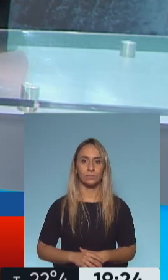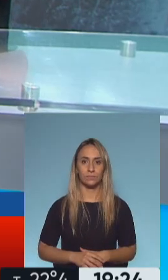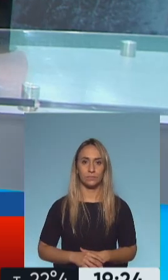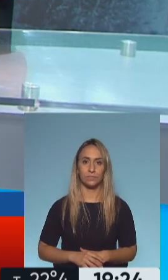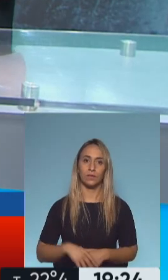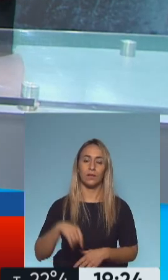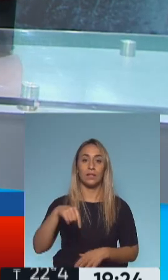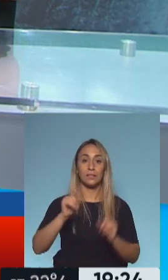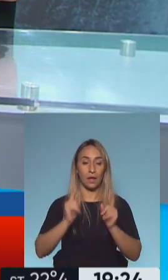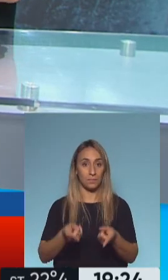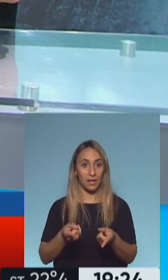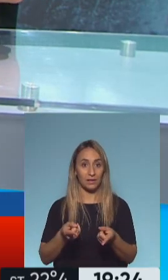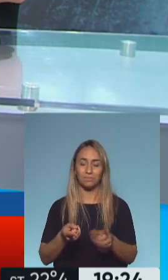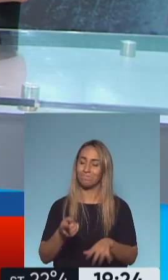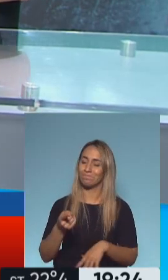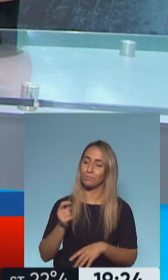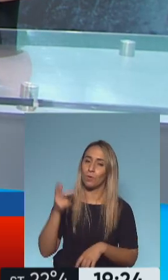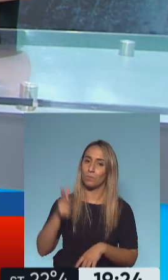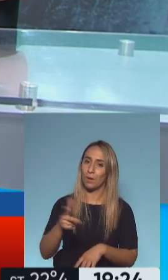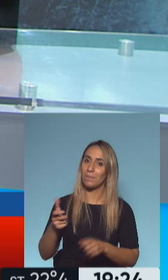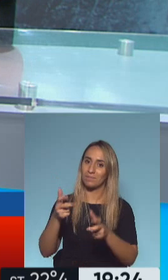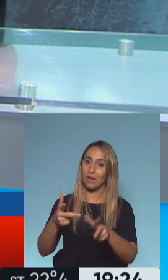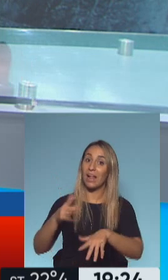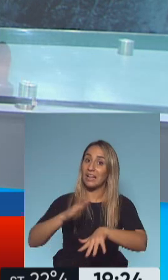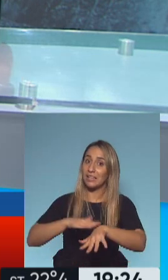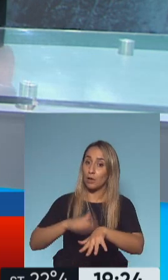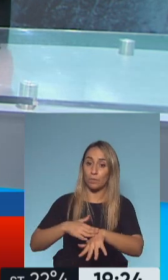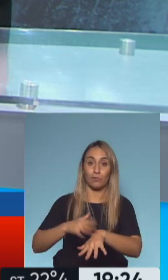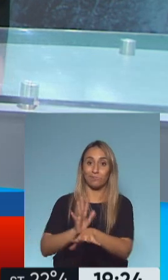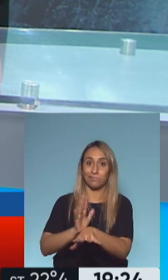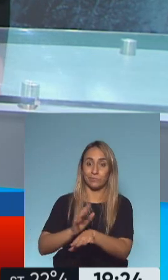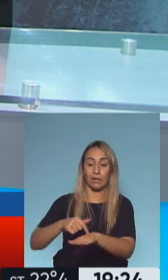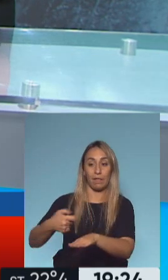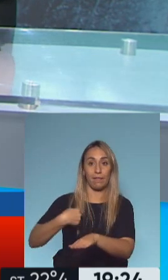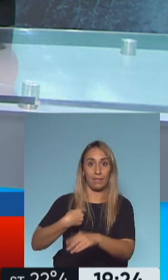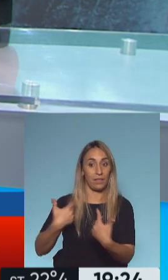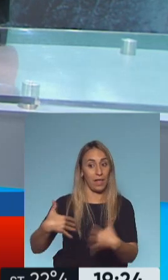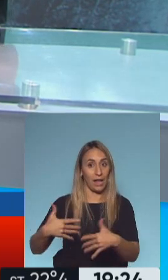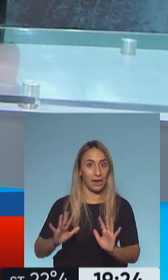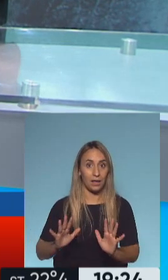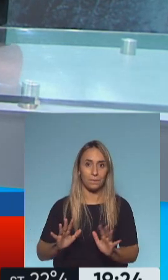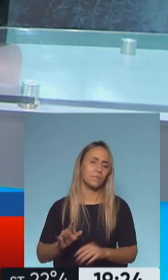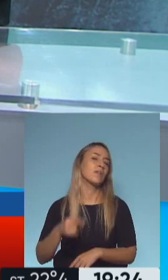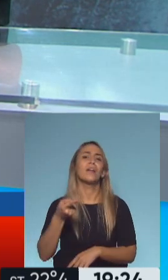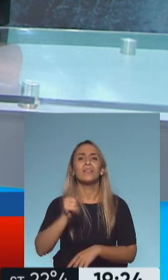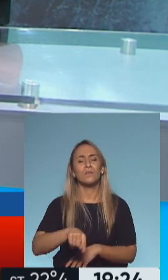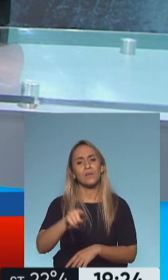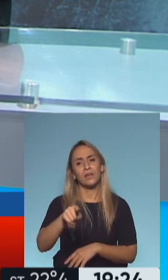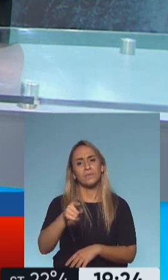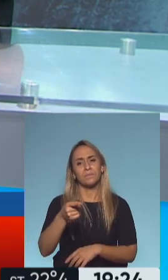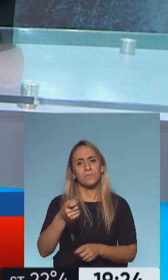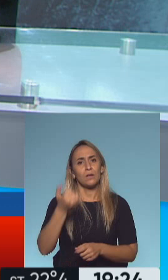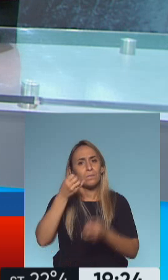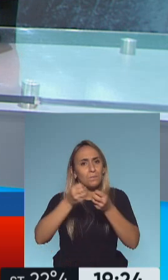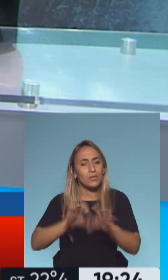Hoy también entró... tiempo nos apremia, dice el Papa Francisco. Interesante eso. Hoy también entró, déjame mencionar antes de irnos, que entró en vigor el